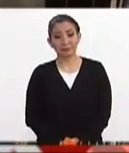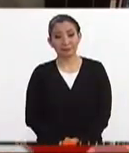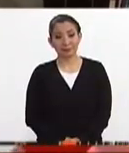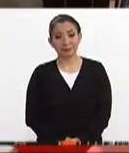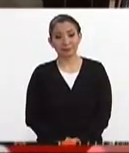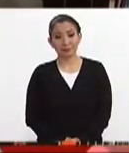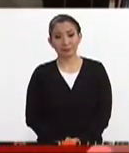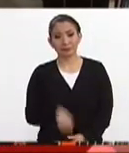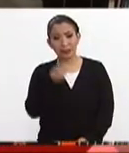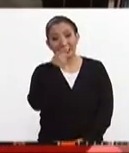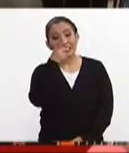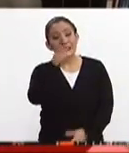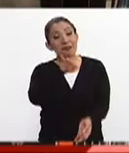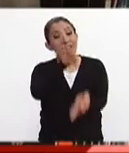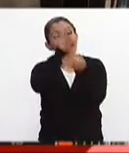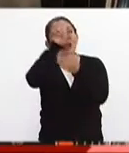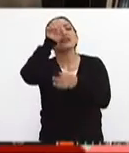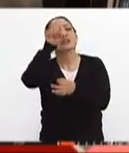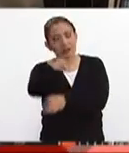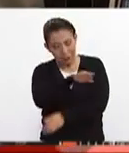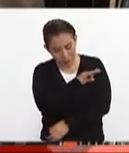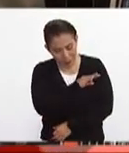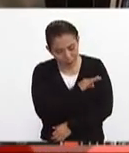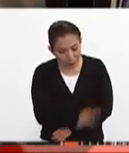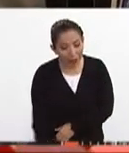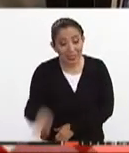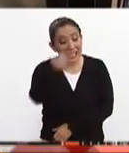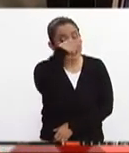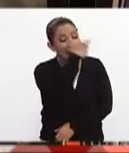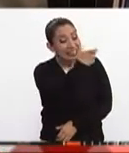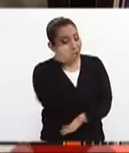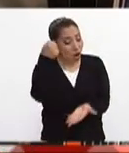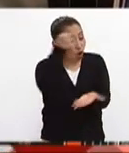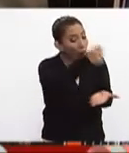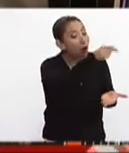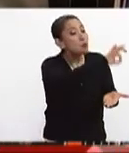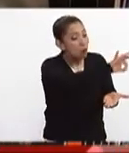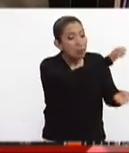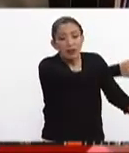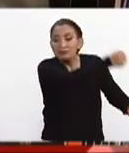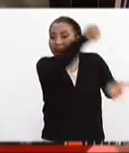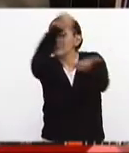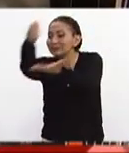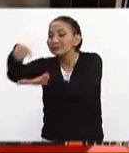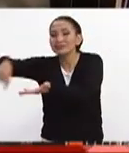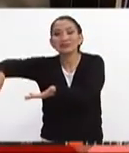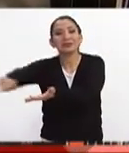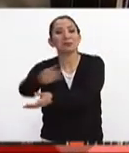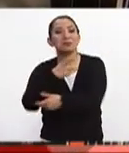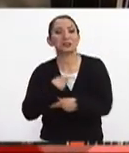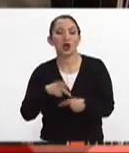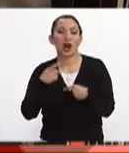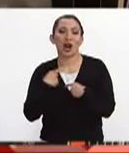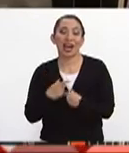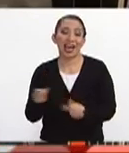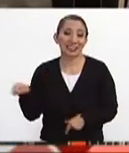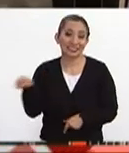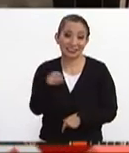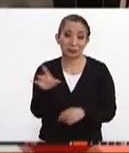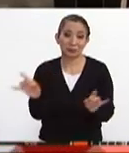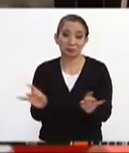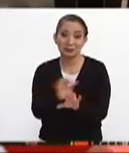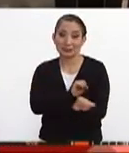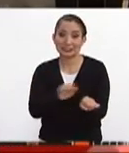reiterar ante ustedes que si es posible que esos recursos puedan transferirse a quienes han sido damnificados por los